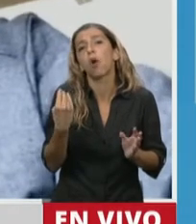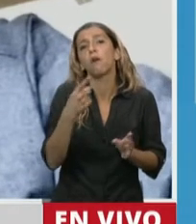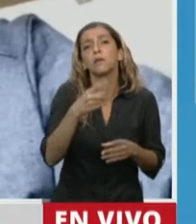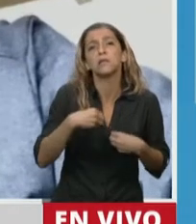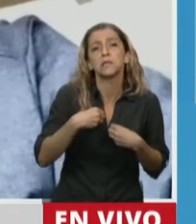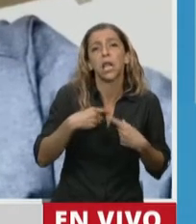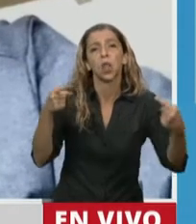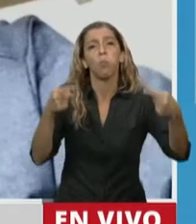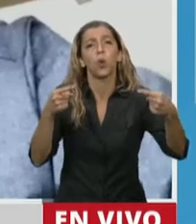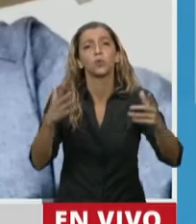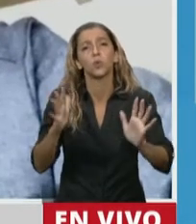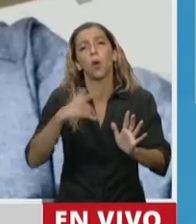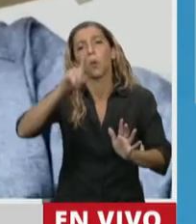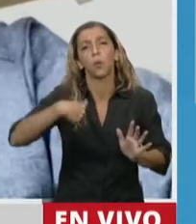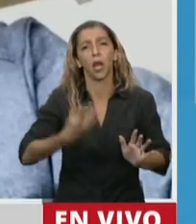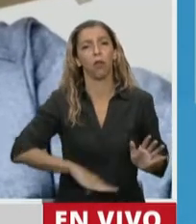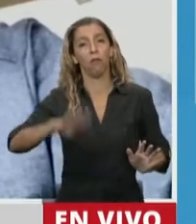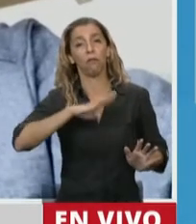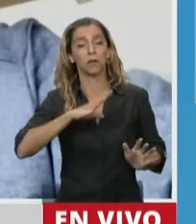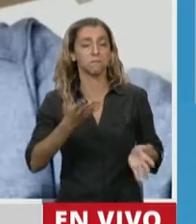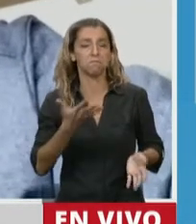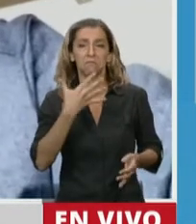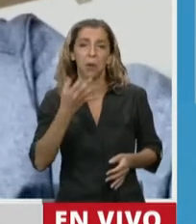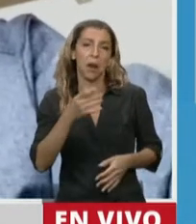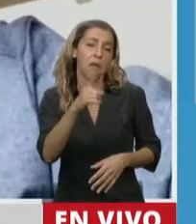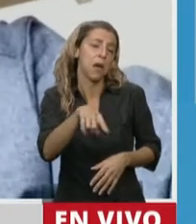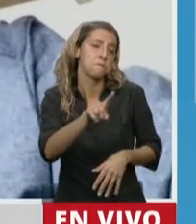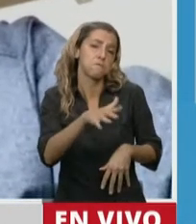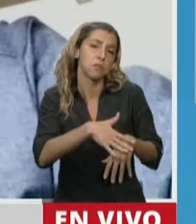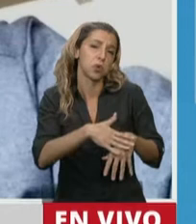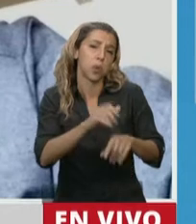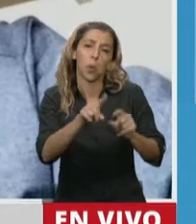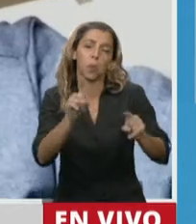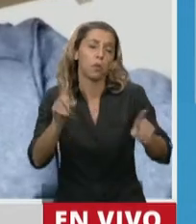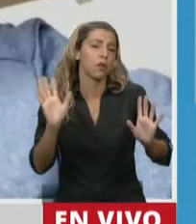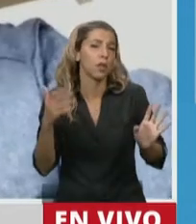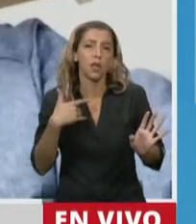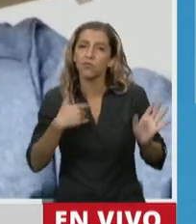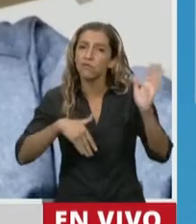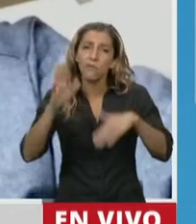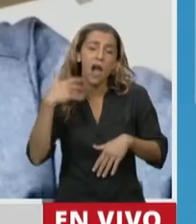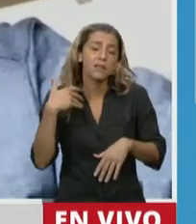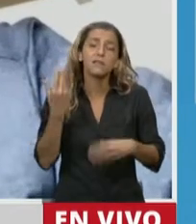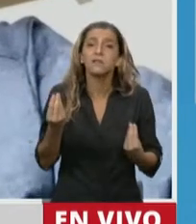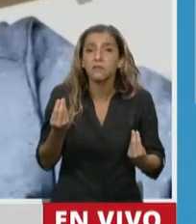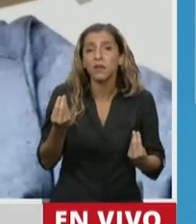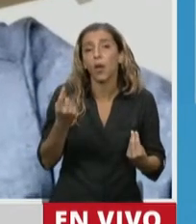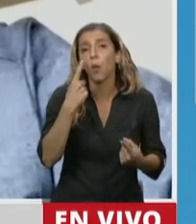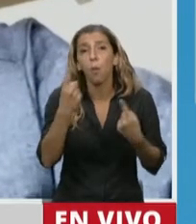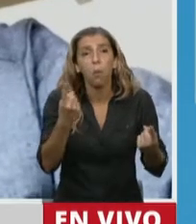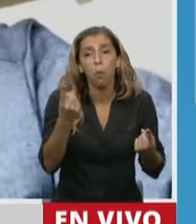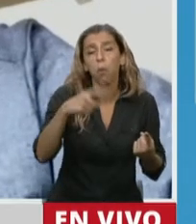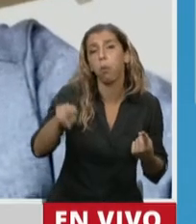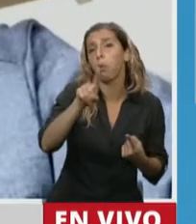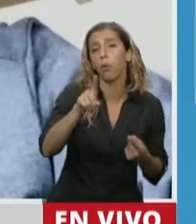que se haga cargo. Yo la verdad que lo que identifico son dirigentes, muchos de ellos muy